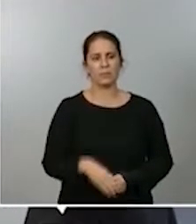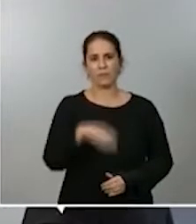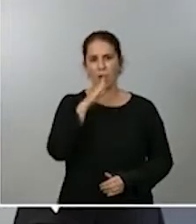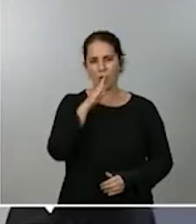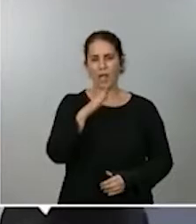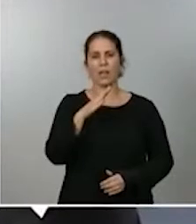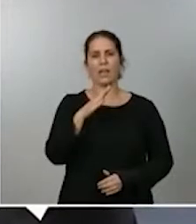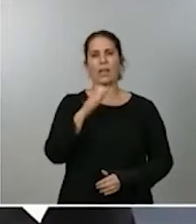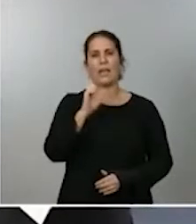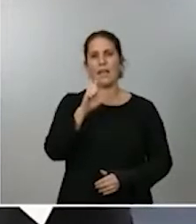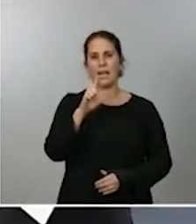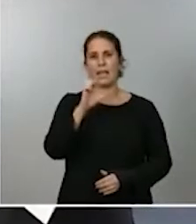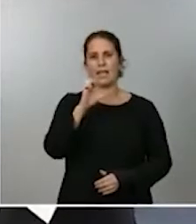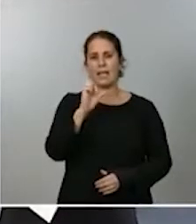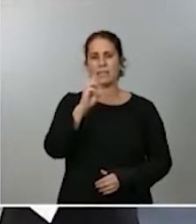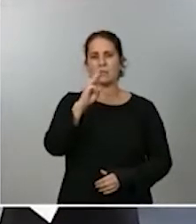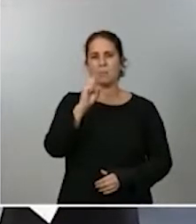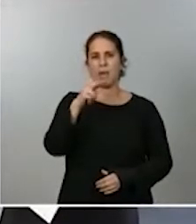Adelante.